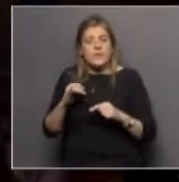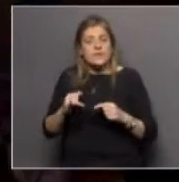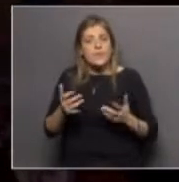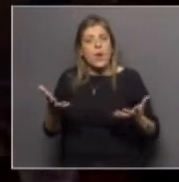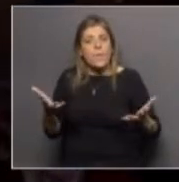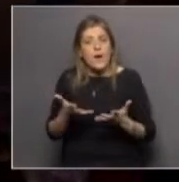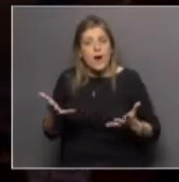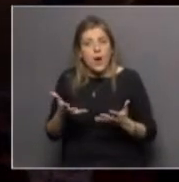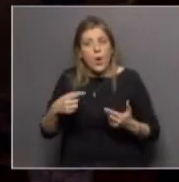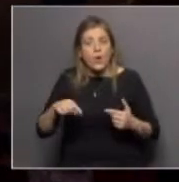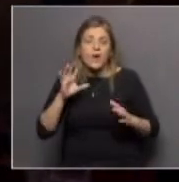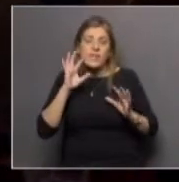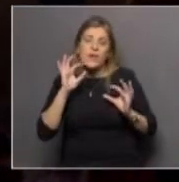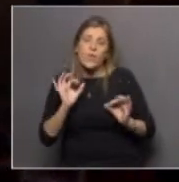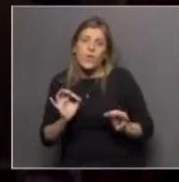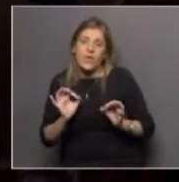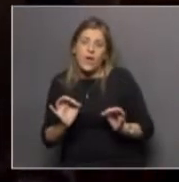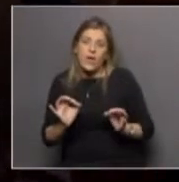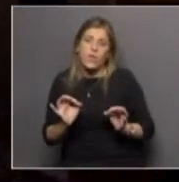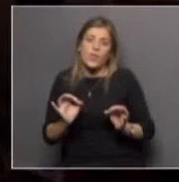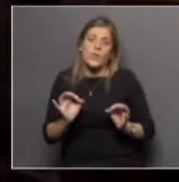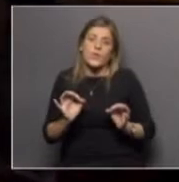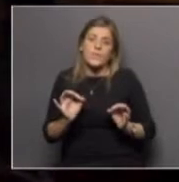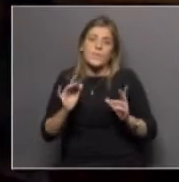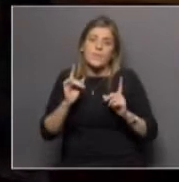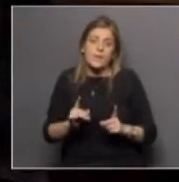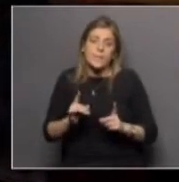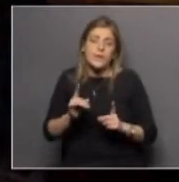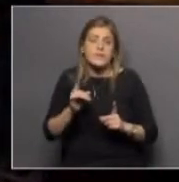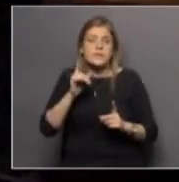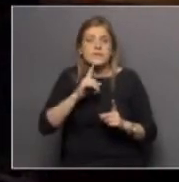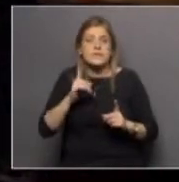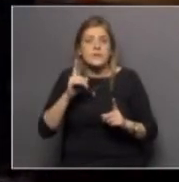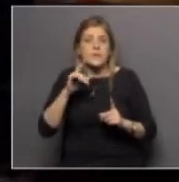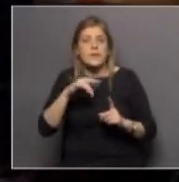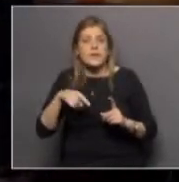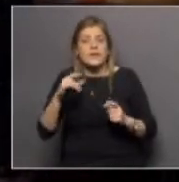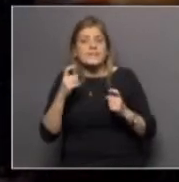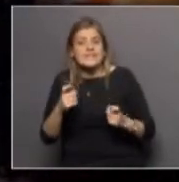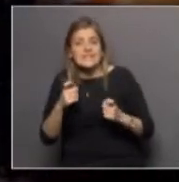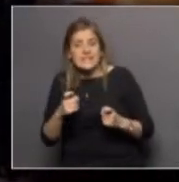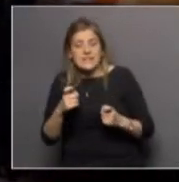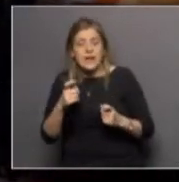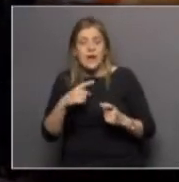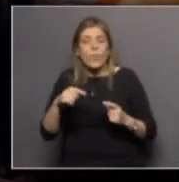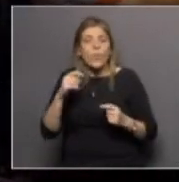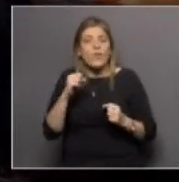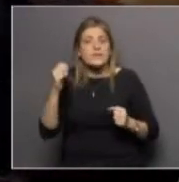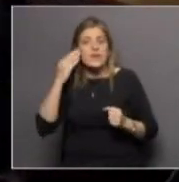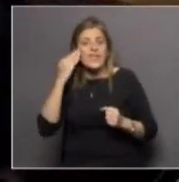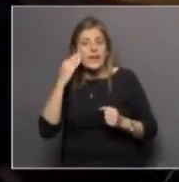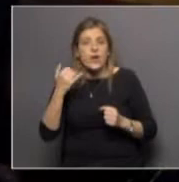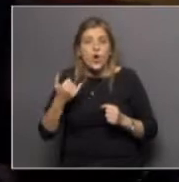ahora tenemos que ser cautelosos y evaluar y en caso de ser necesario tener la capacidad de